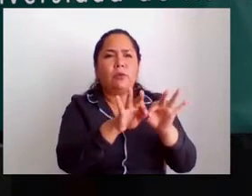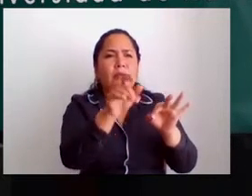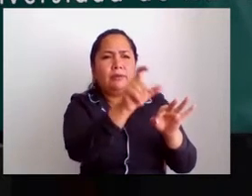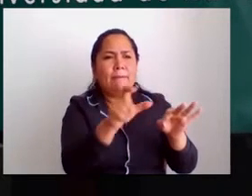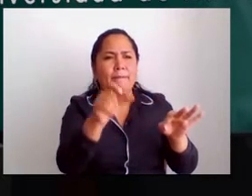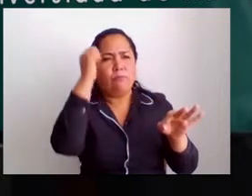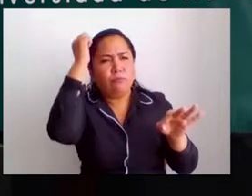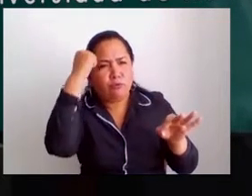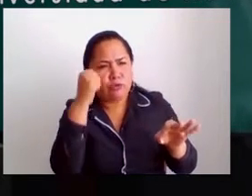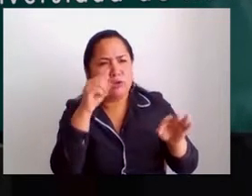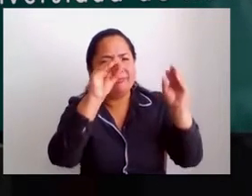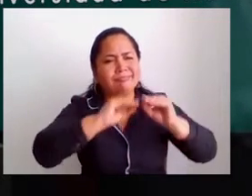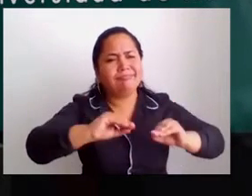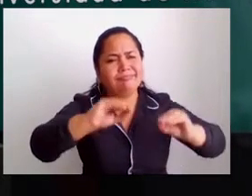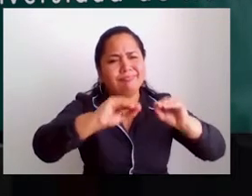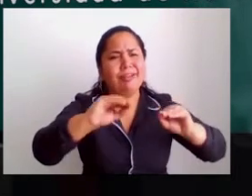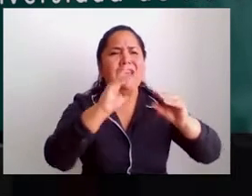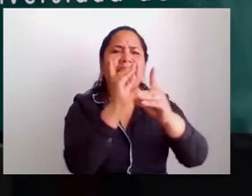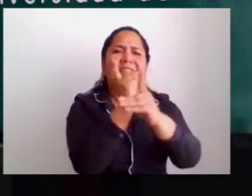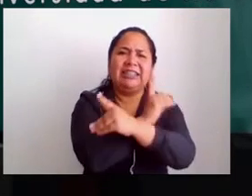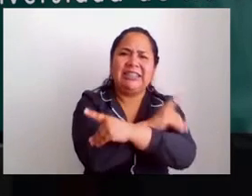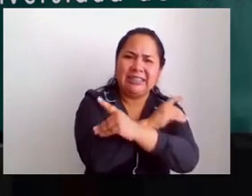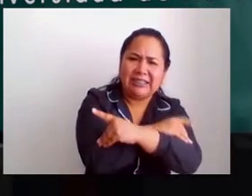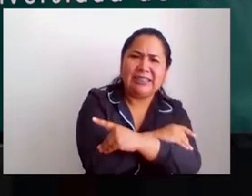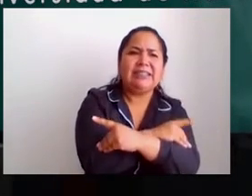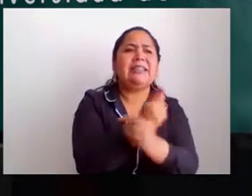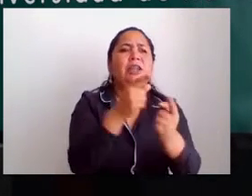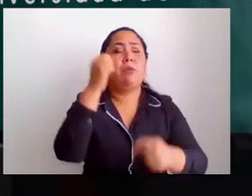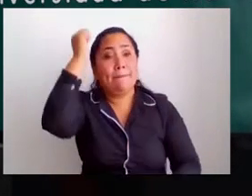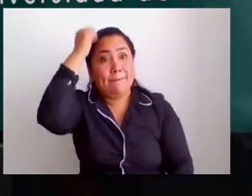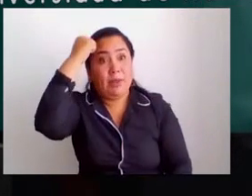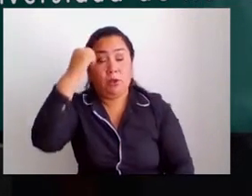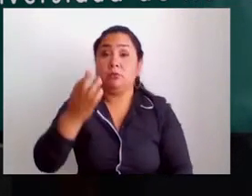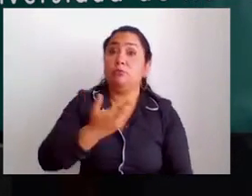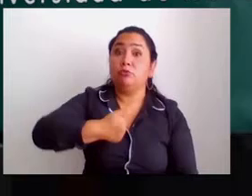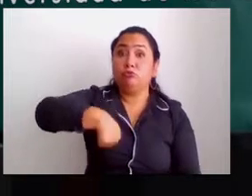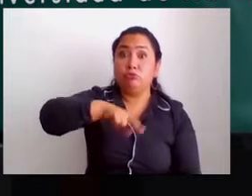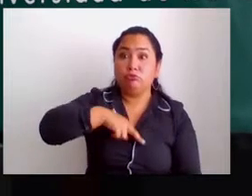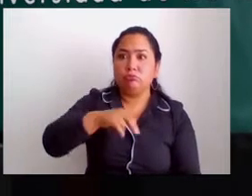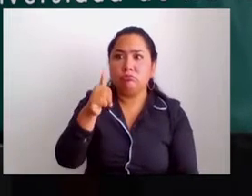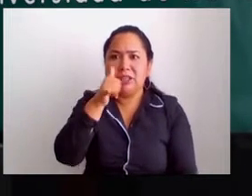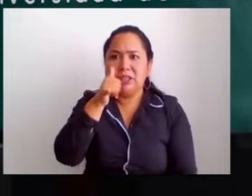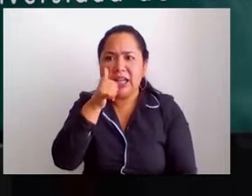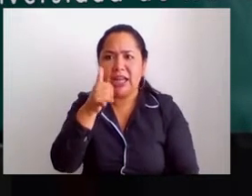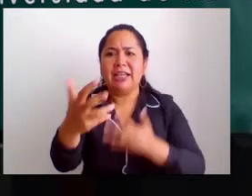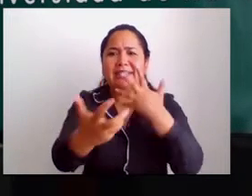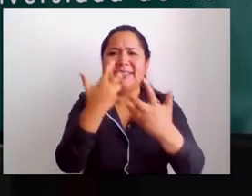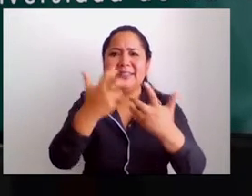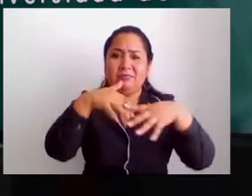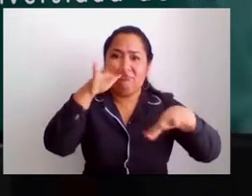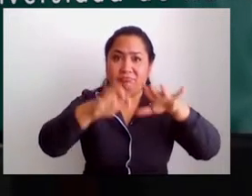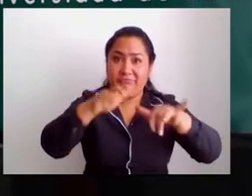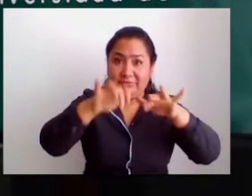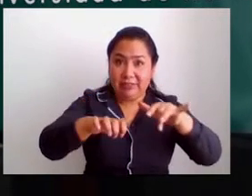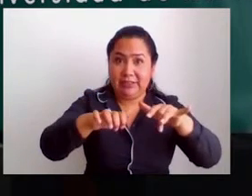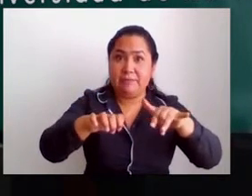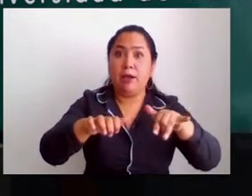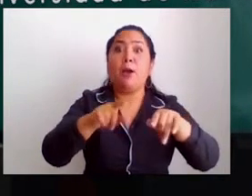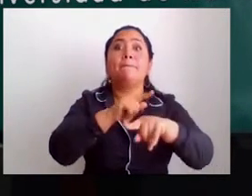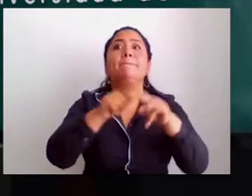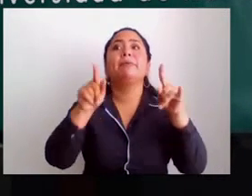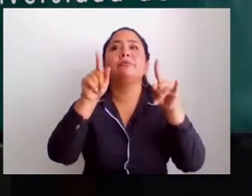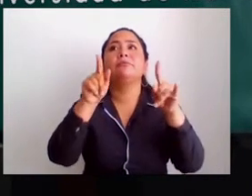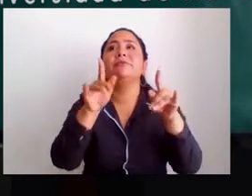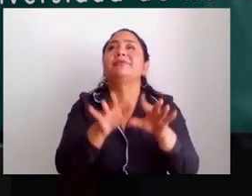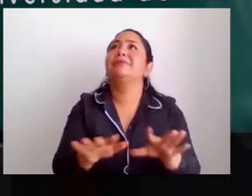la capacitación tanto disciplinar como pedagógica. De hecho, somos ingenieros de sistemas los que estamos frente al departamento de sistemas